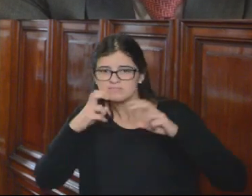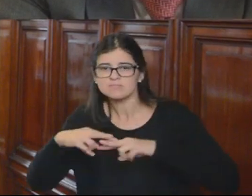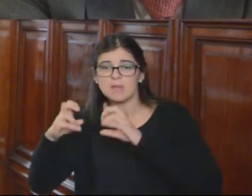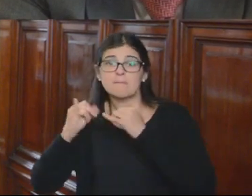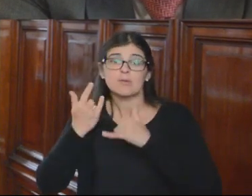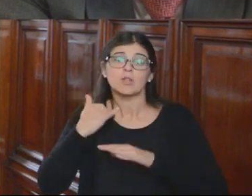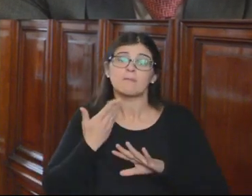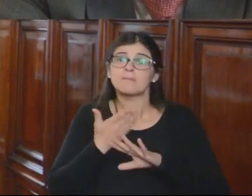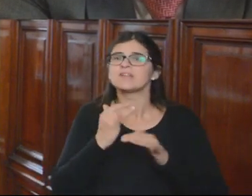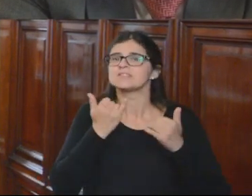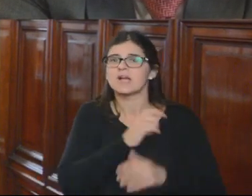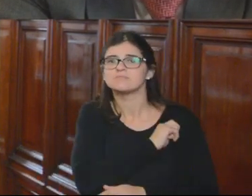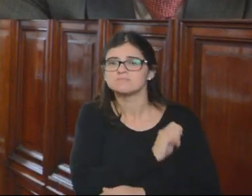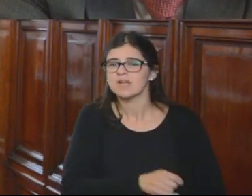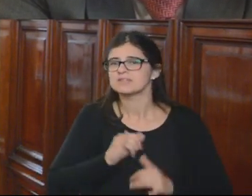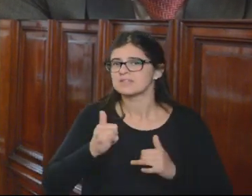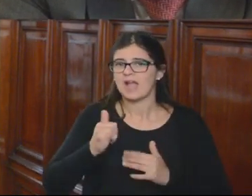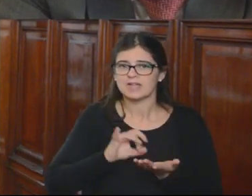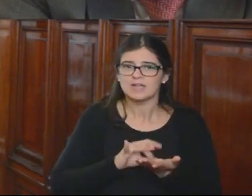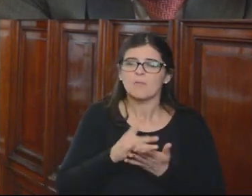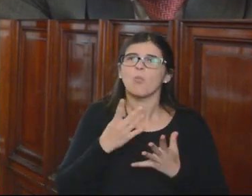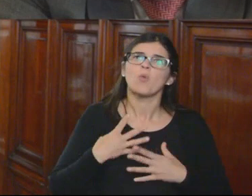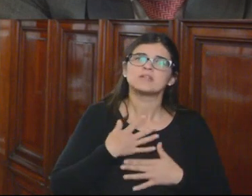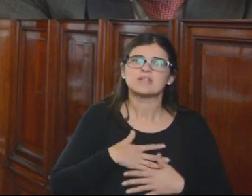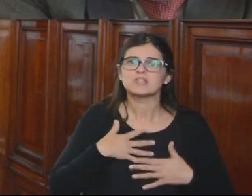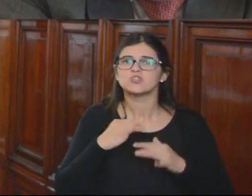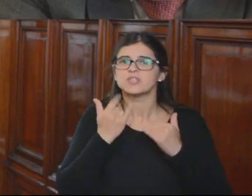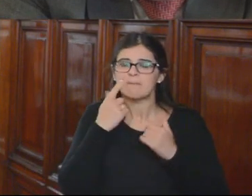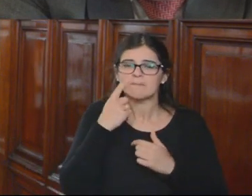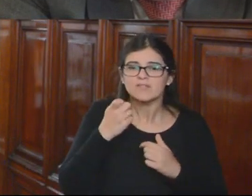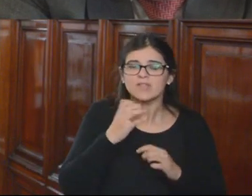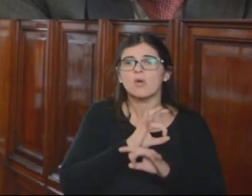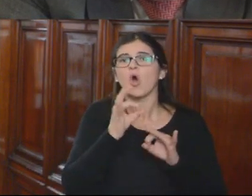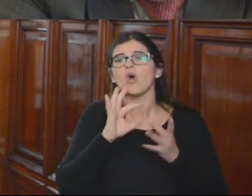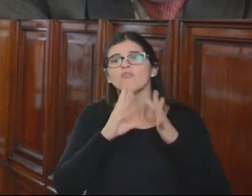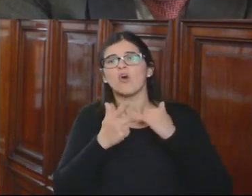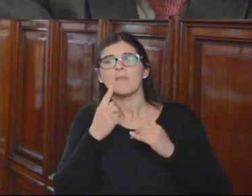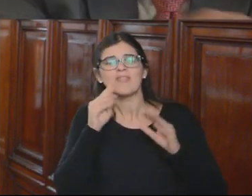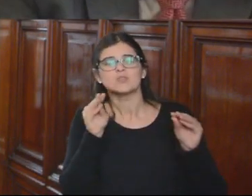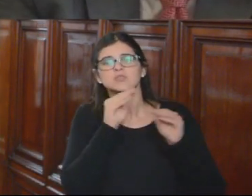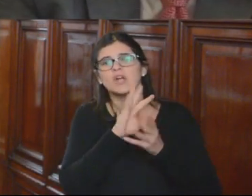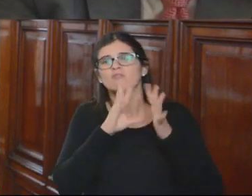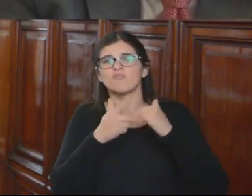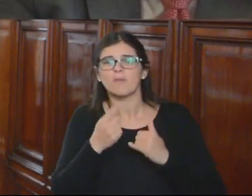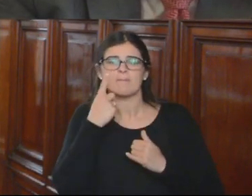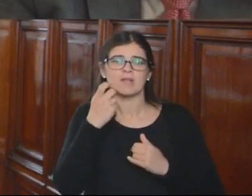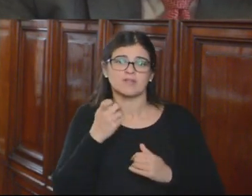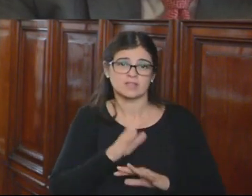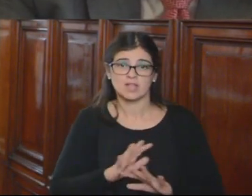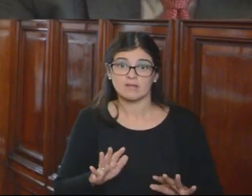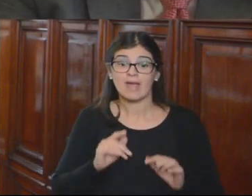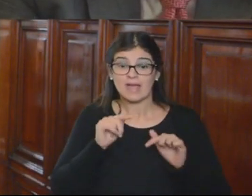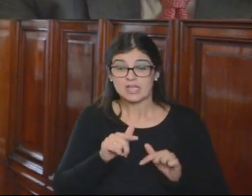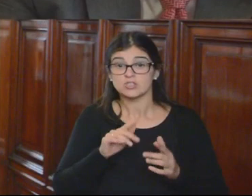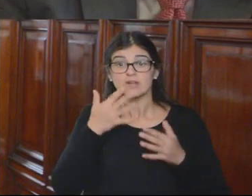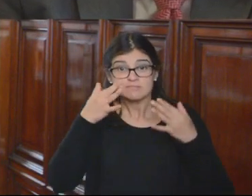ellos ya piden destitución por una simple cesación de detención preventiva o aplicación de medidas sustitutivas a la detención preventiva. Eso es